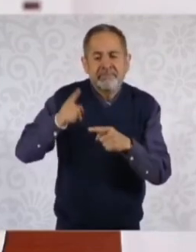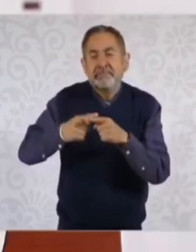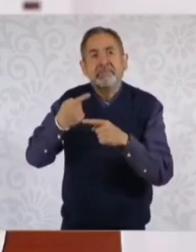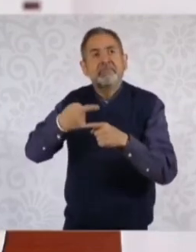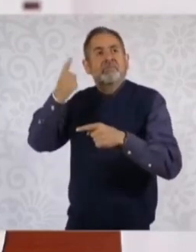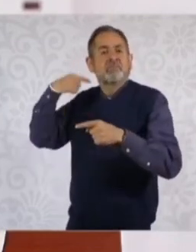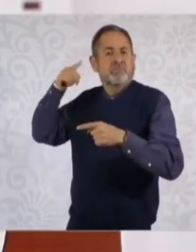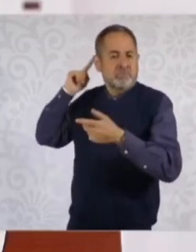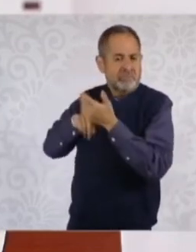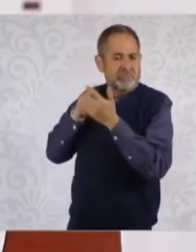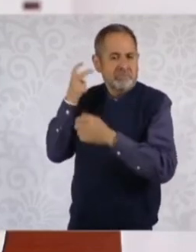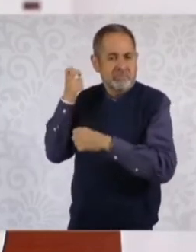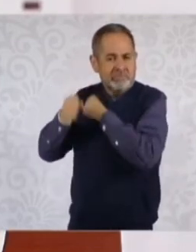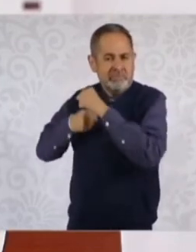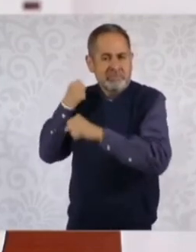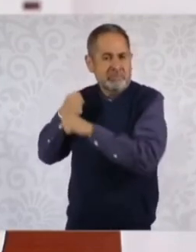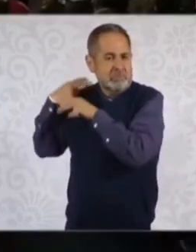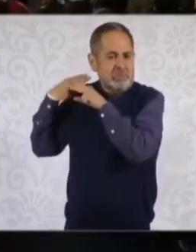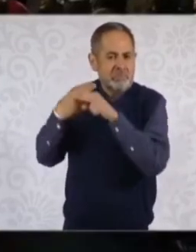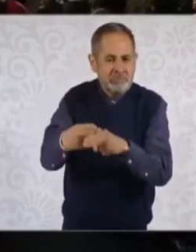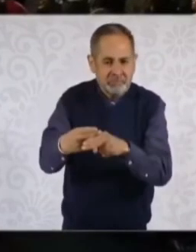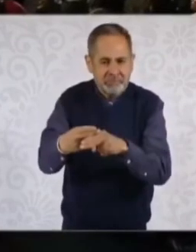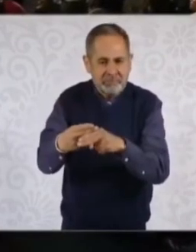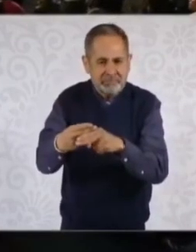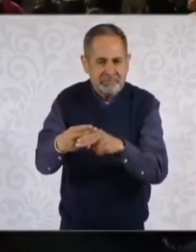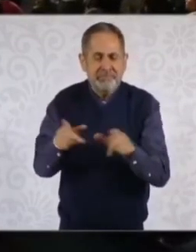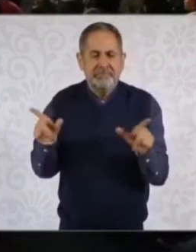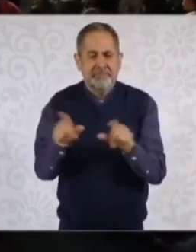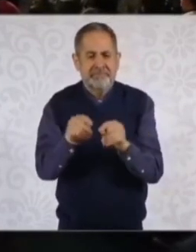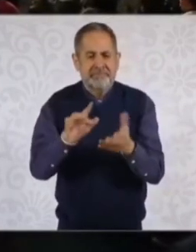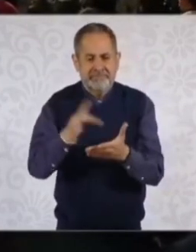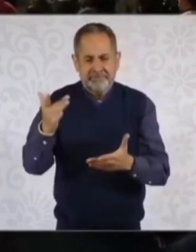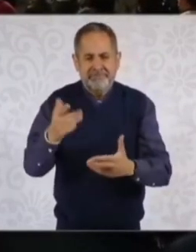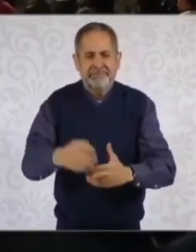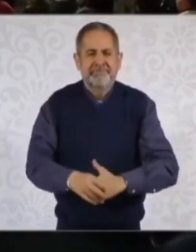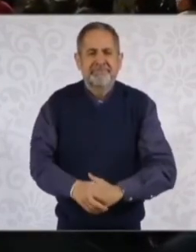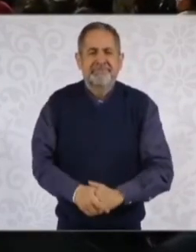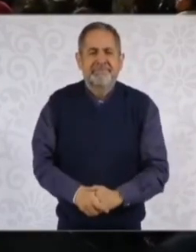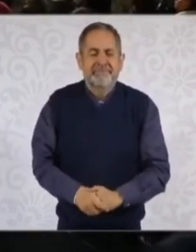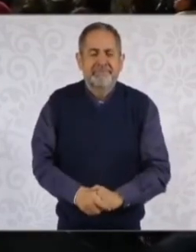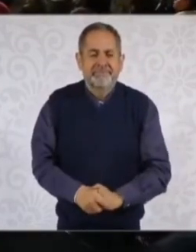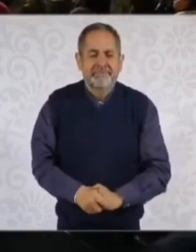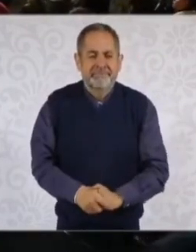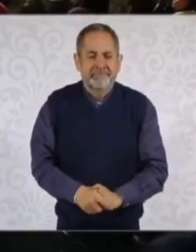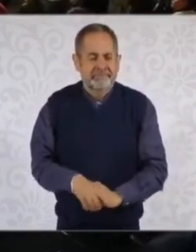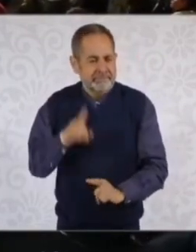a lo largo de nuestra historia. Muchas gracias. Gracias. Gracias.